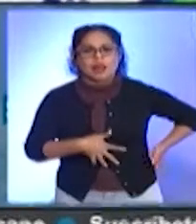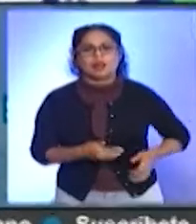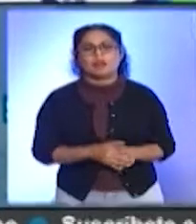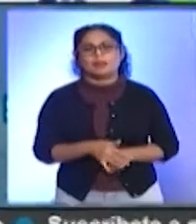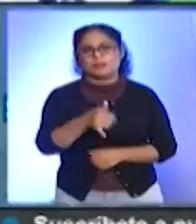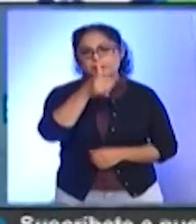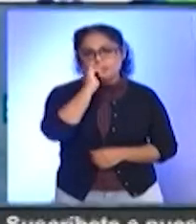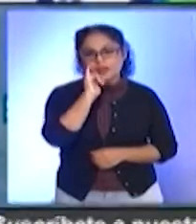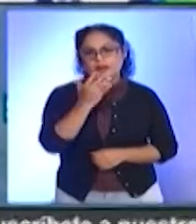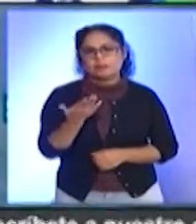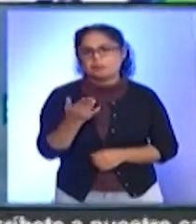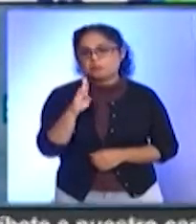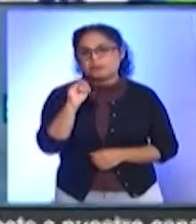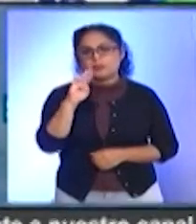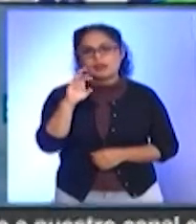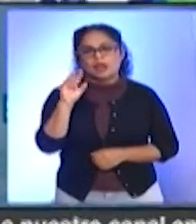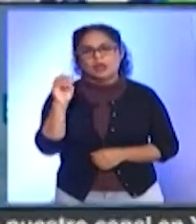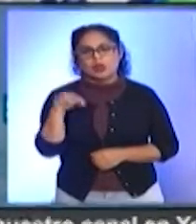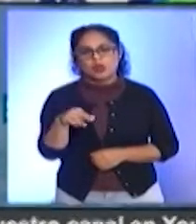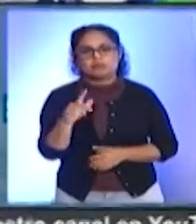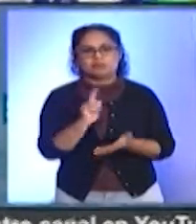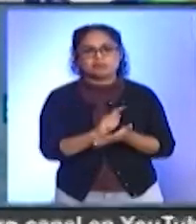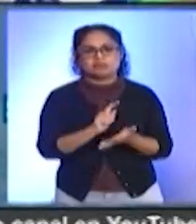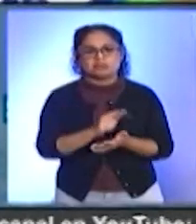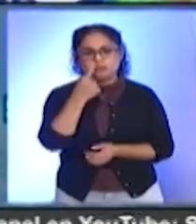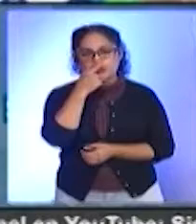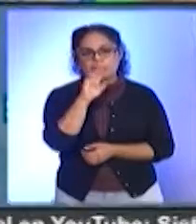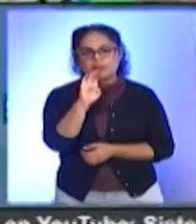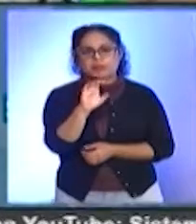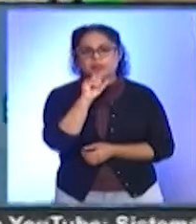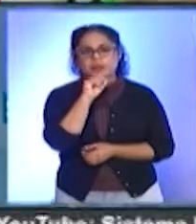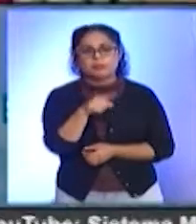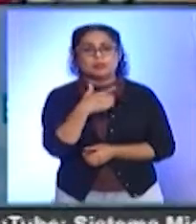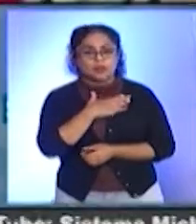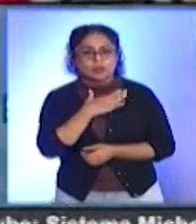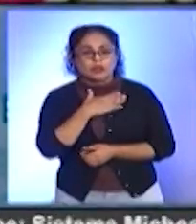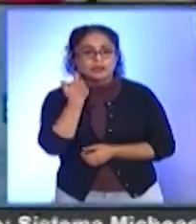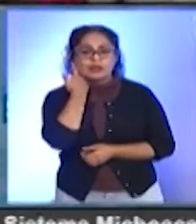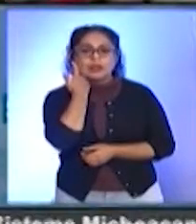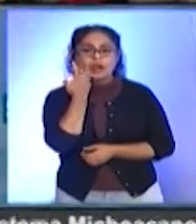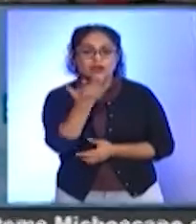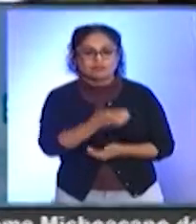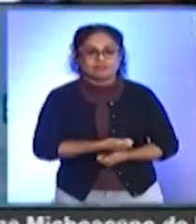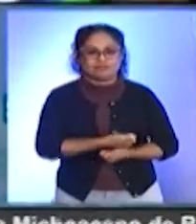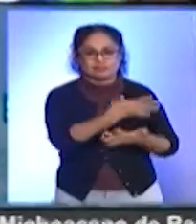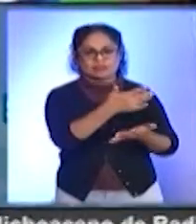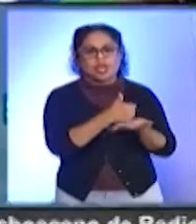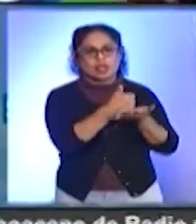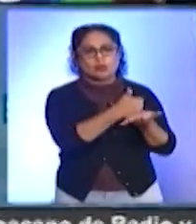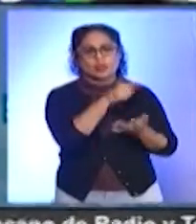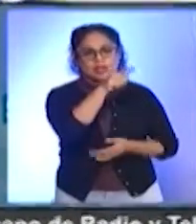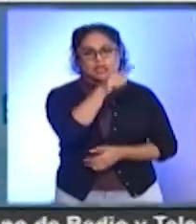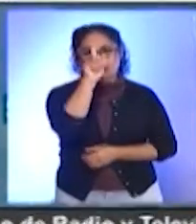liberones, todo eso, ¿no? Y productos también de limpieza para bebés. Lo que queremos nosotros es llegar a esta ayuda es a la ciudad de